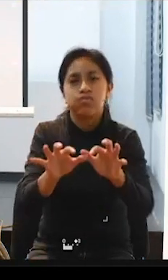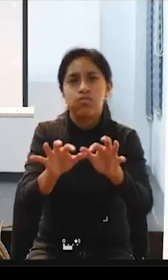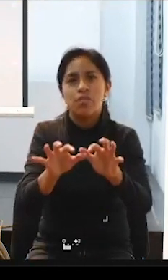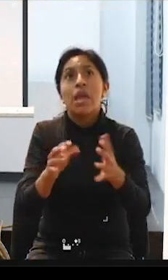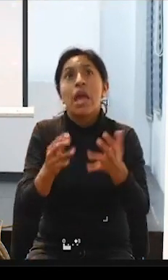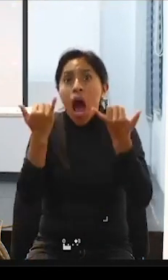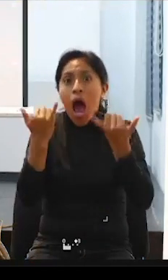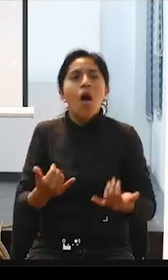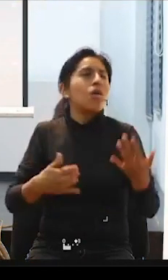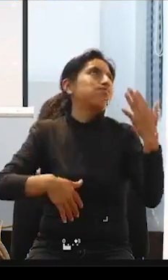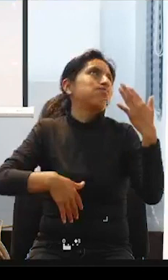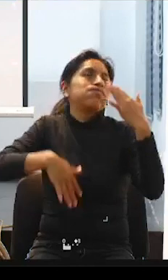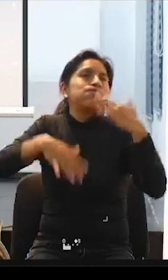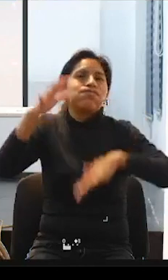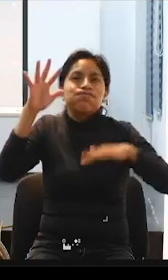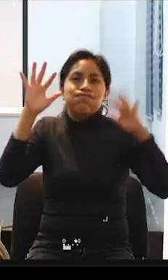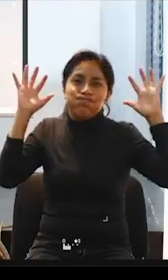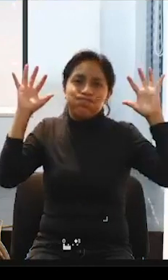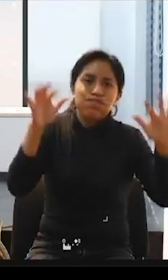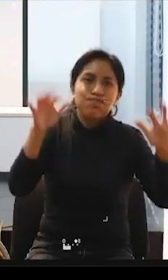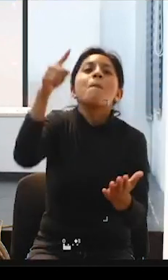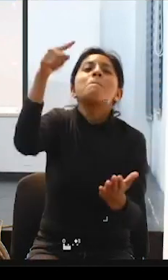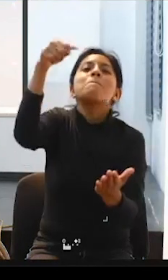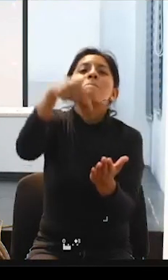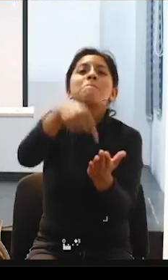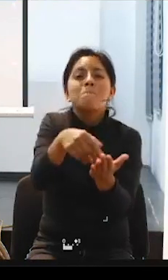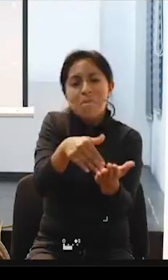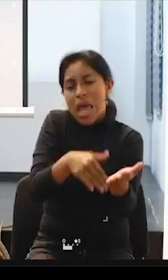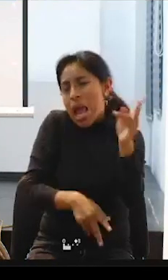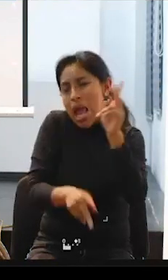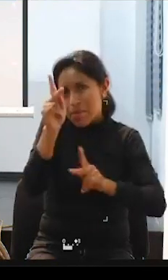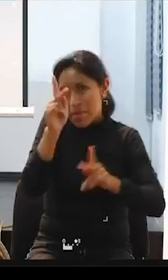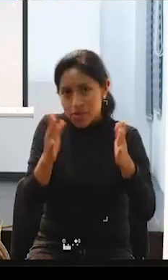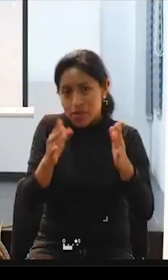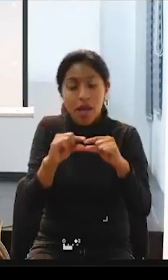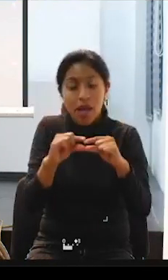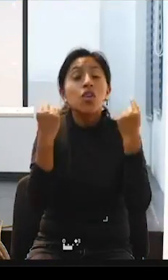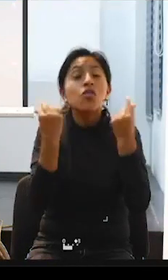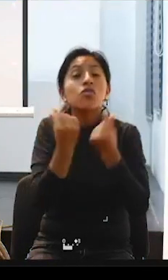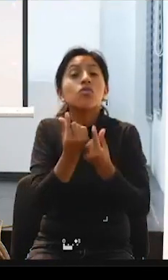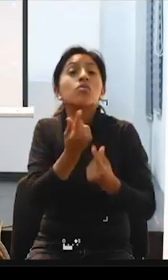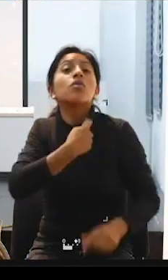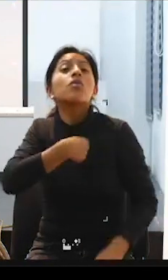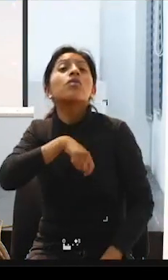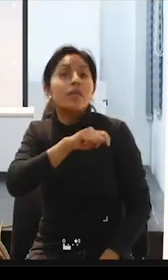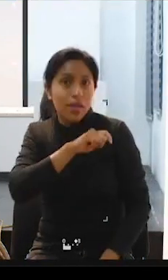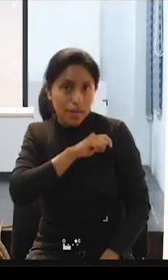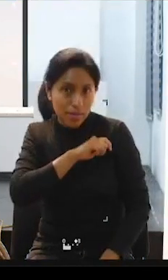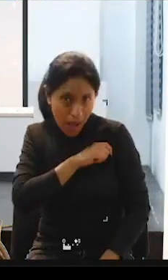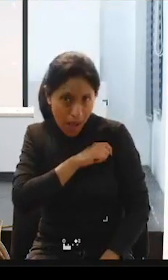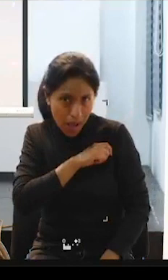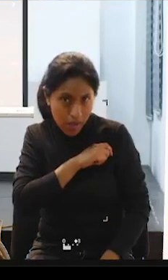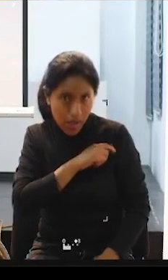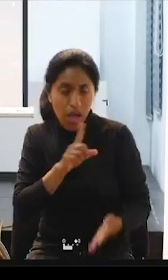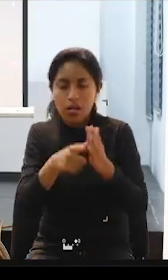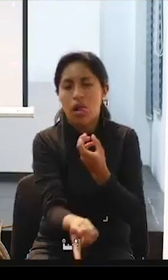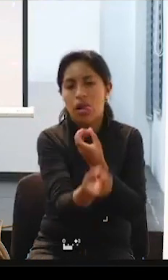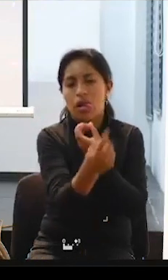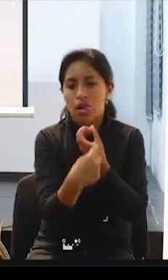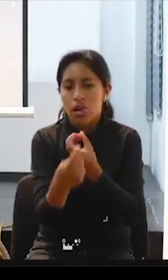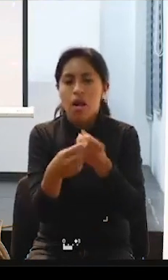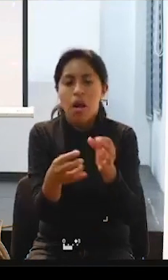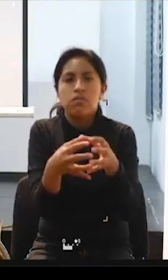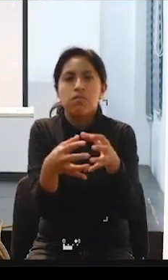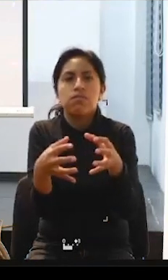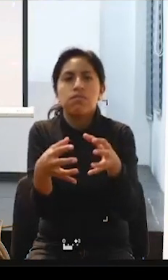mil y pico o más, en toda España. Esto fue un grupo de España, que desde luego, luego se sumaron, pues, más personas de